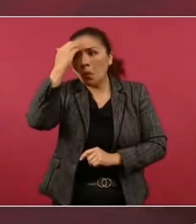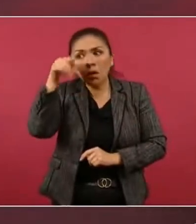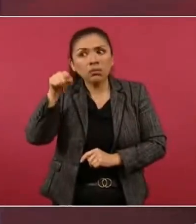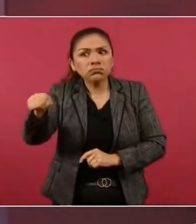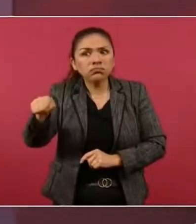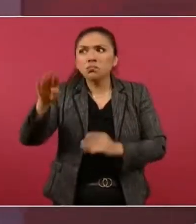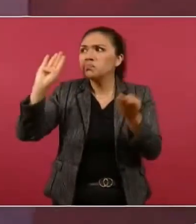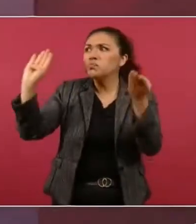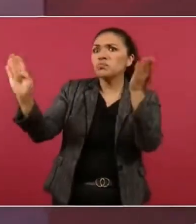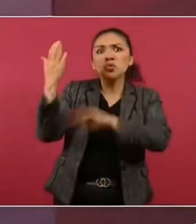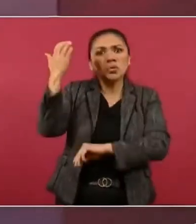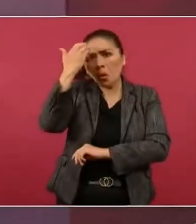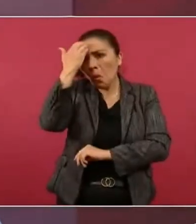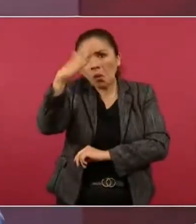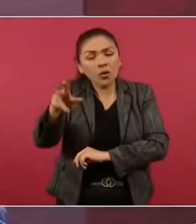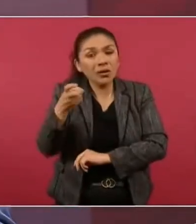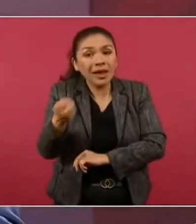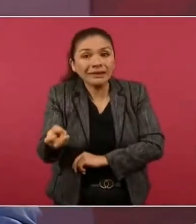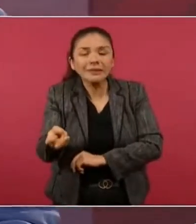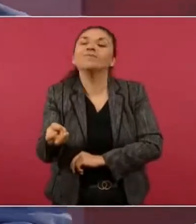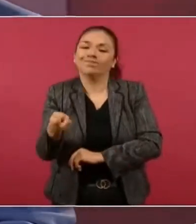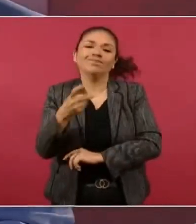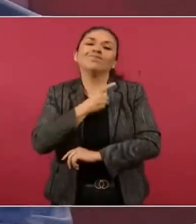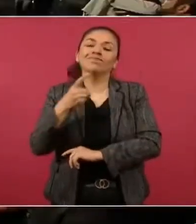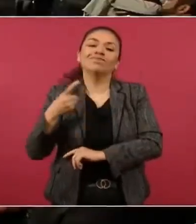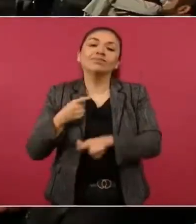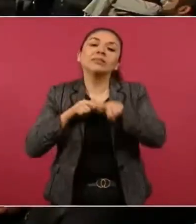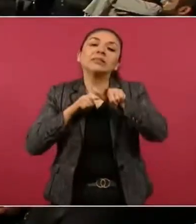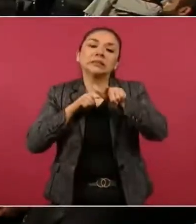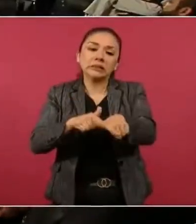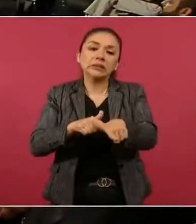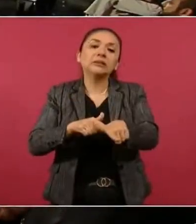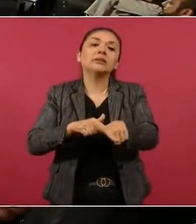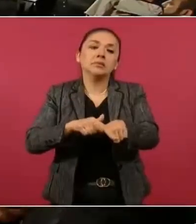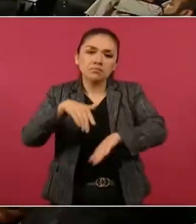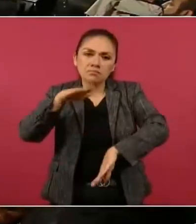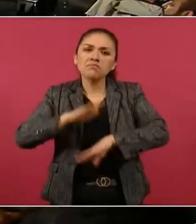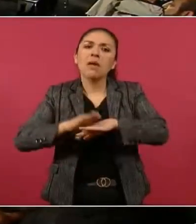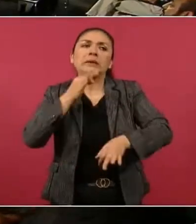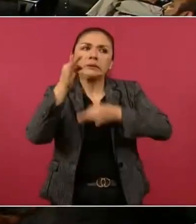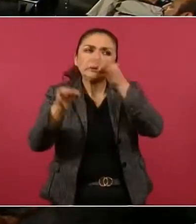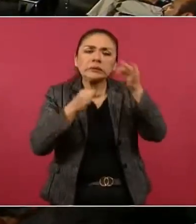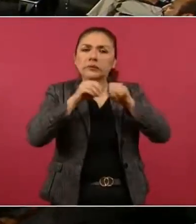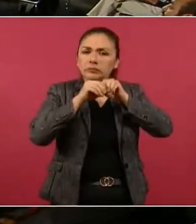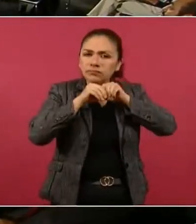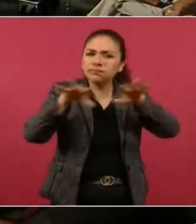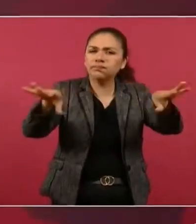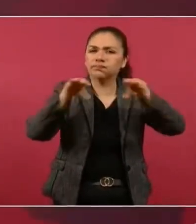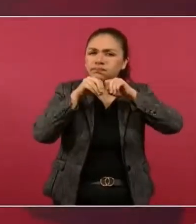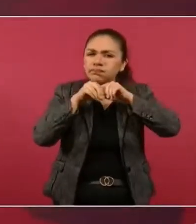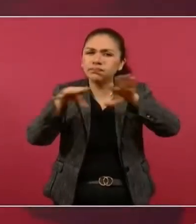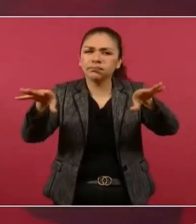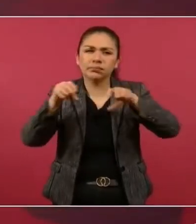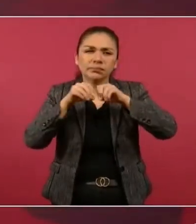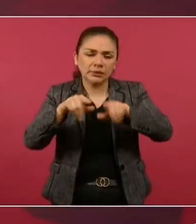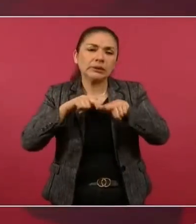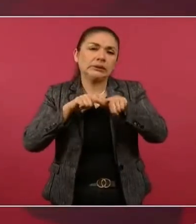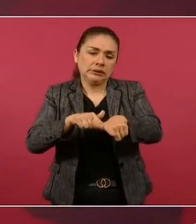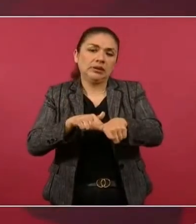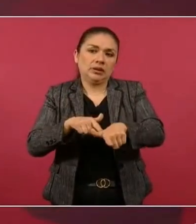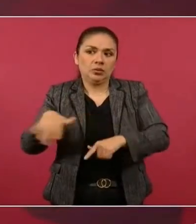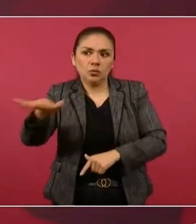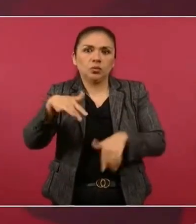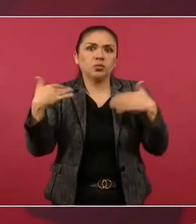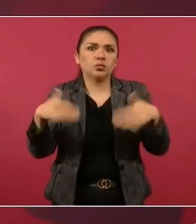y en el mundo. Entonces, tenemos que seguir difundiendo esta